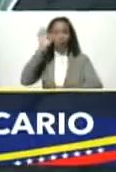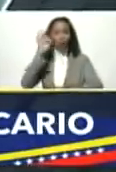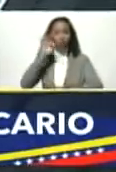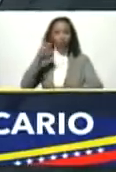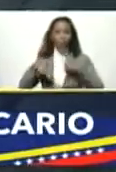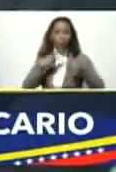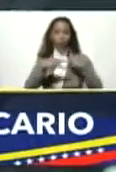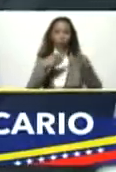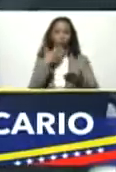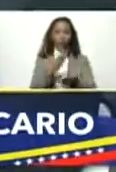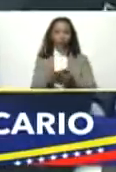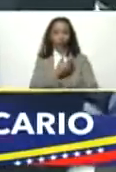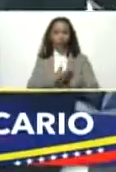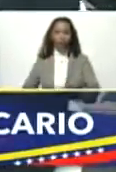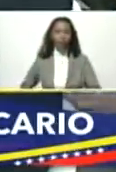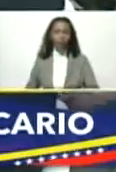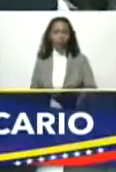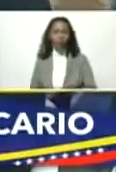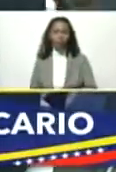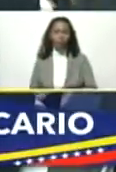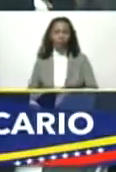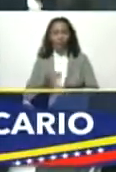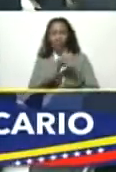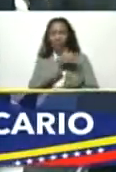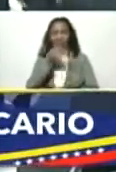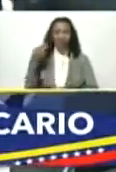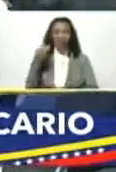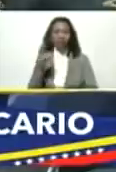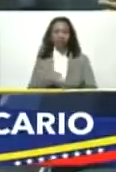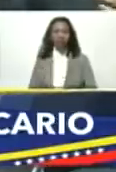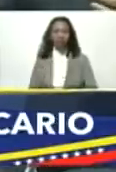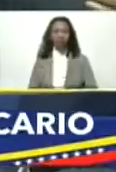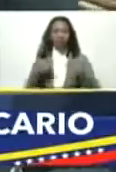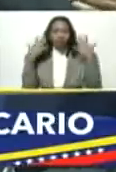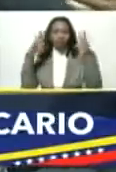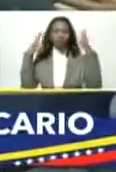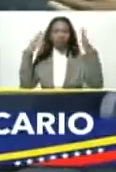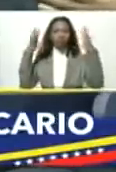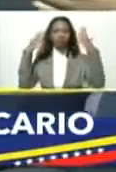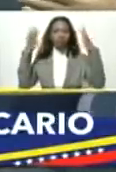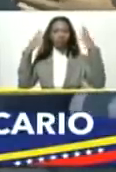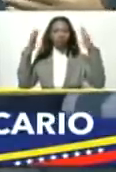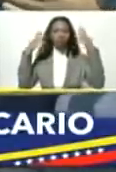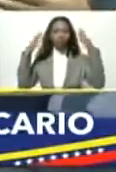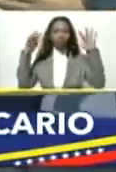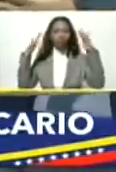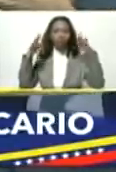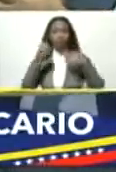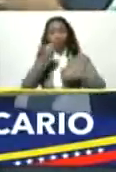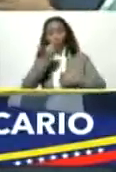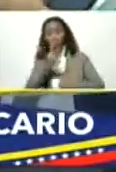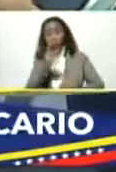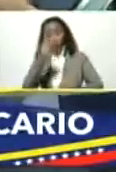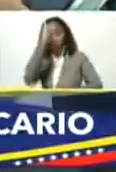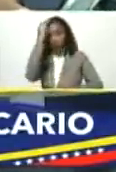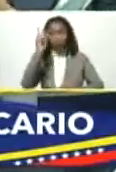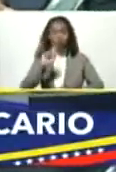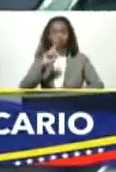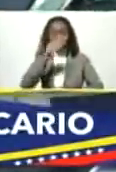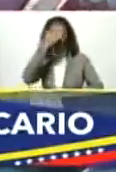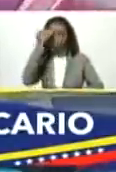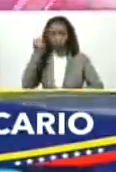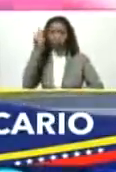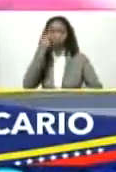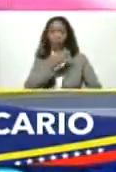productivos gracias presidente excelente bueno Tarek no se te olvide un